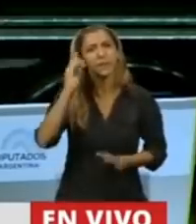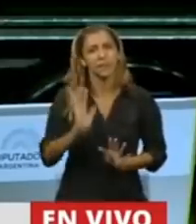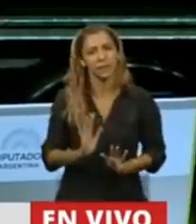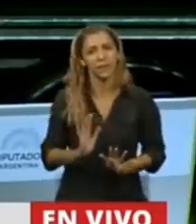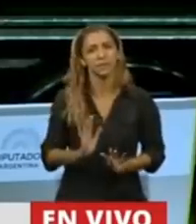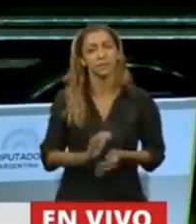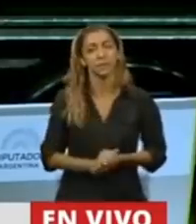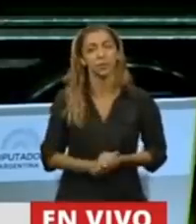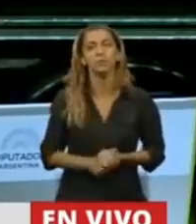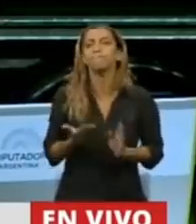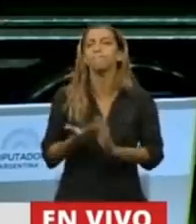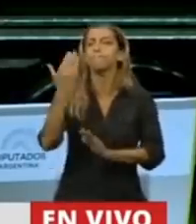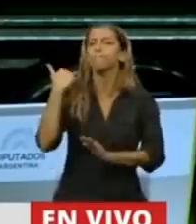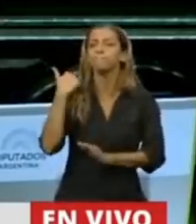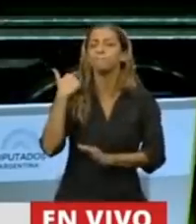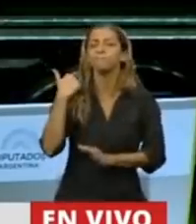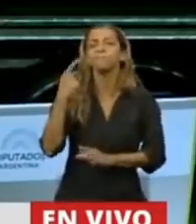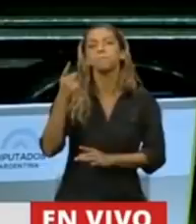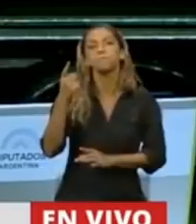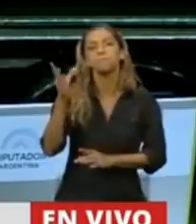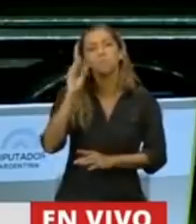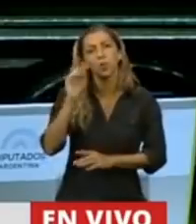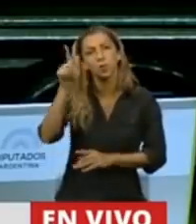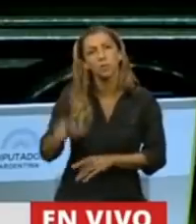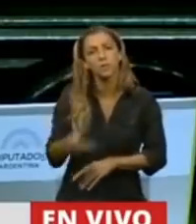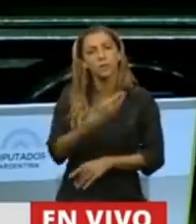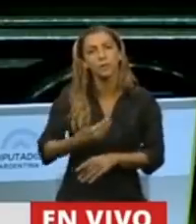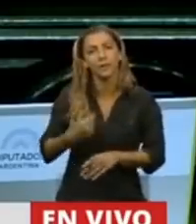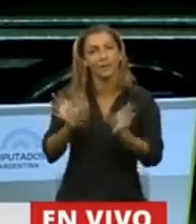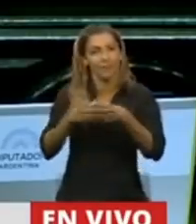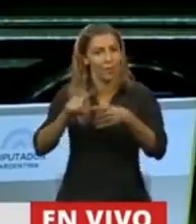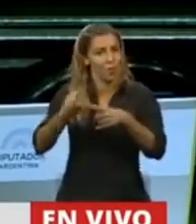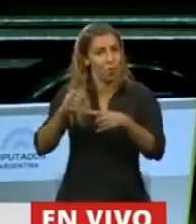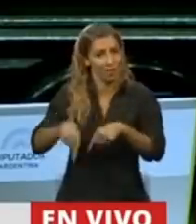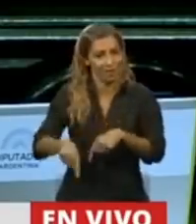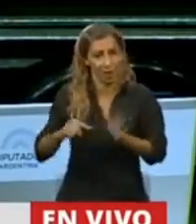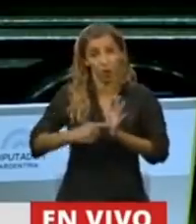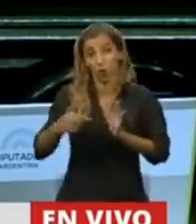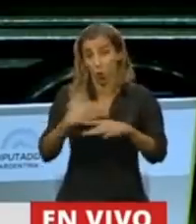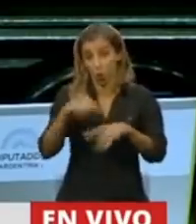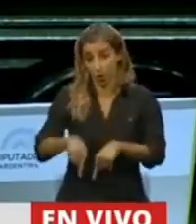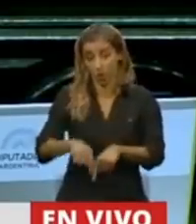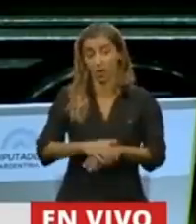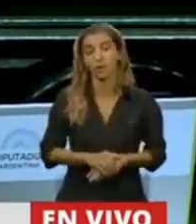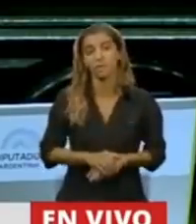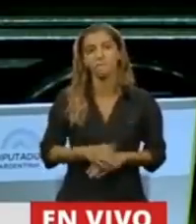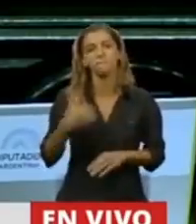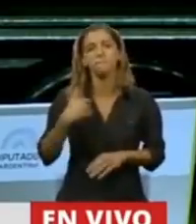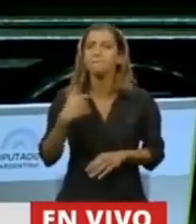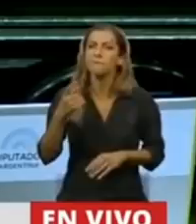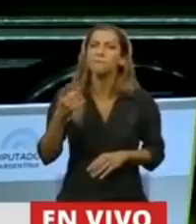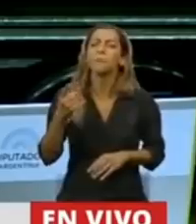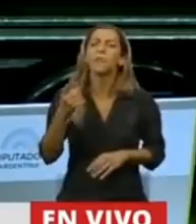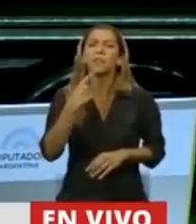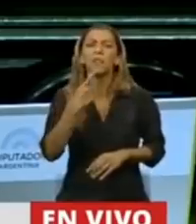del partido político que gobierna la Ciudad de Buenos Aires, decir que el Presidente se había enamorado de la